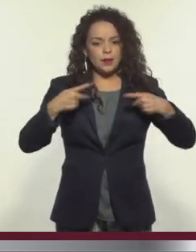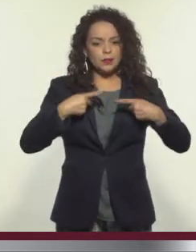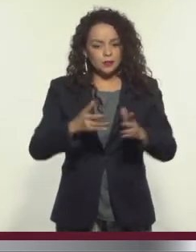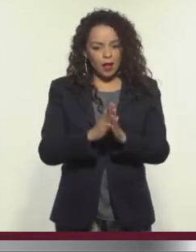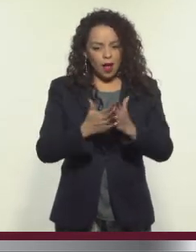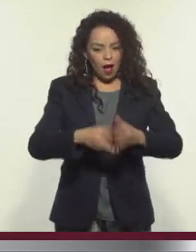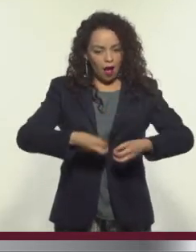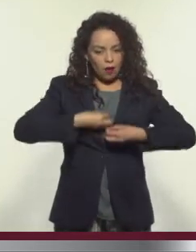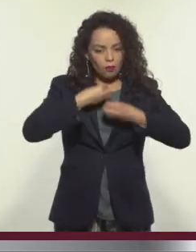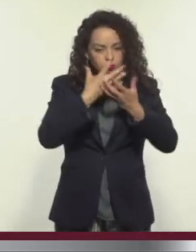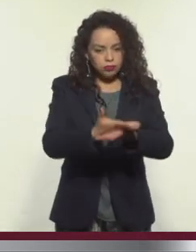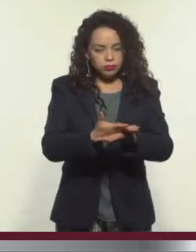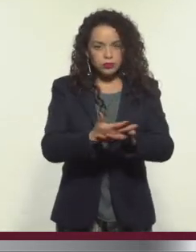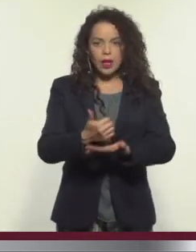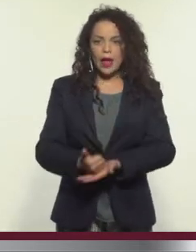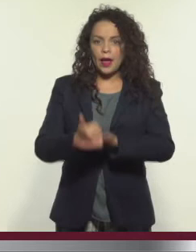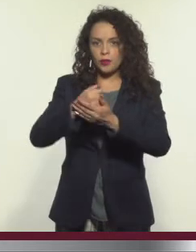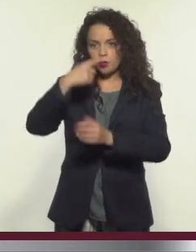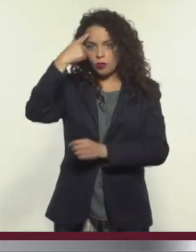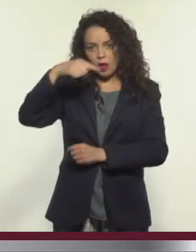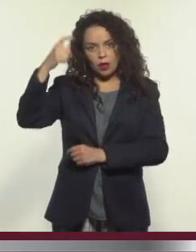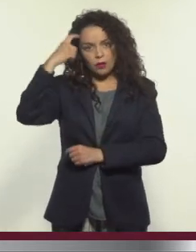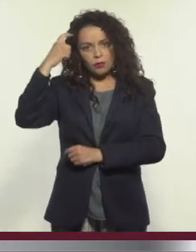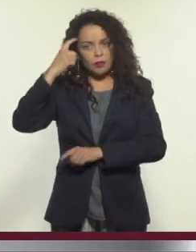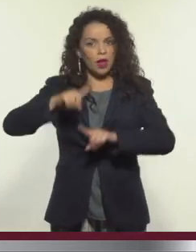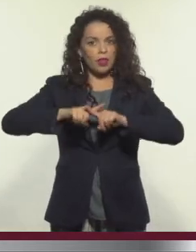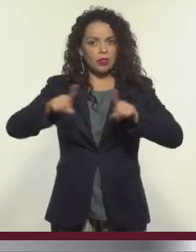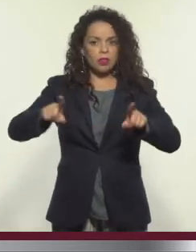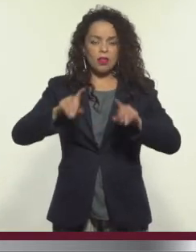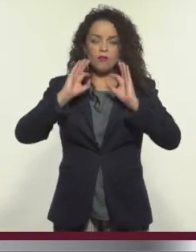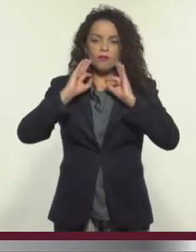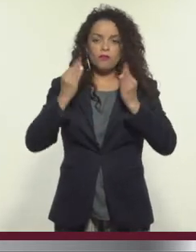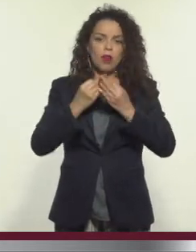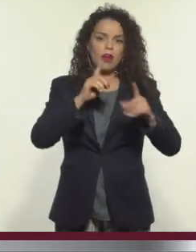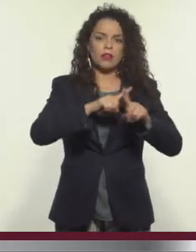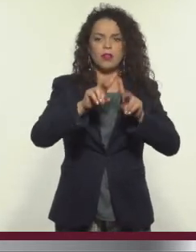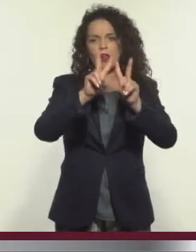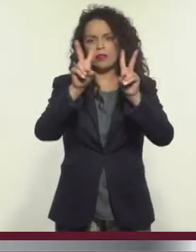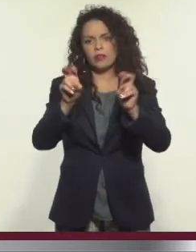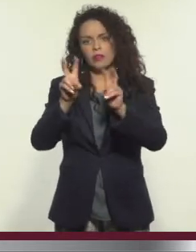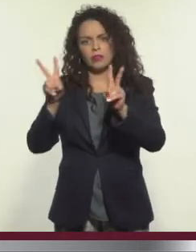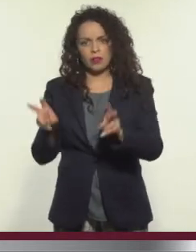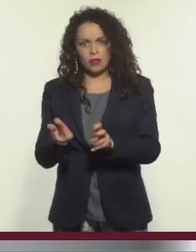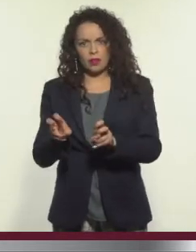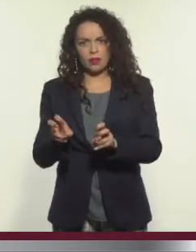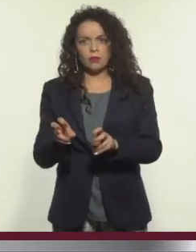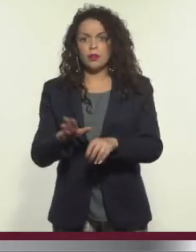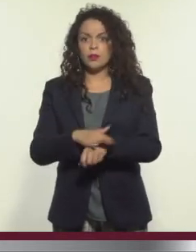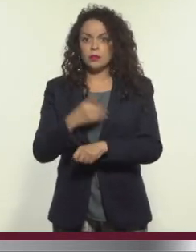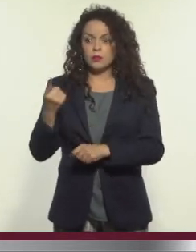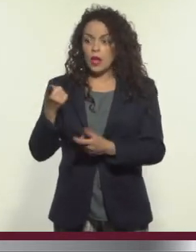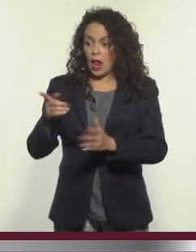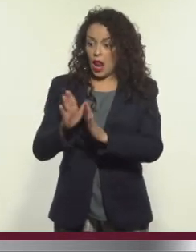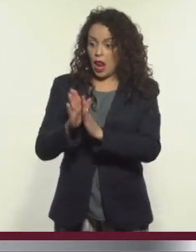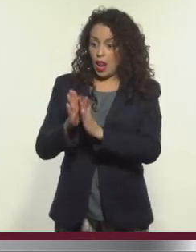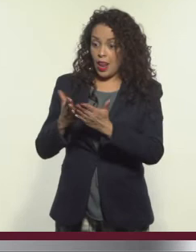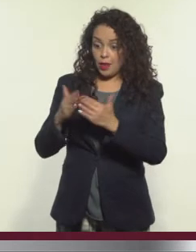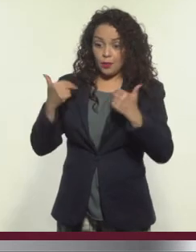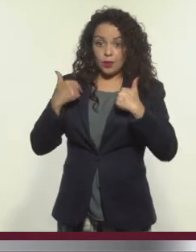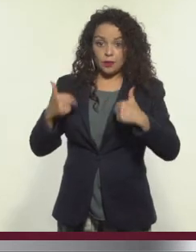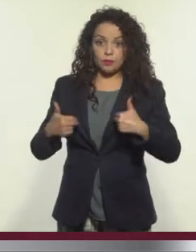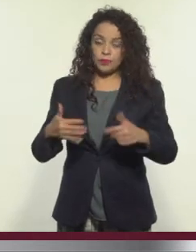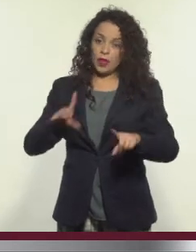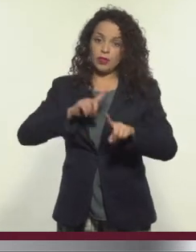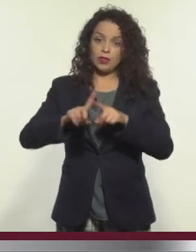lograr tener una diferente perspectiva respecto de muchos temas, ¿no? Las bibliotecas humanas convocan a libros